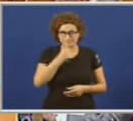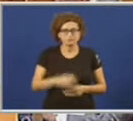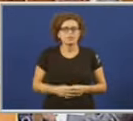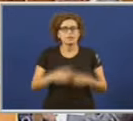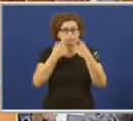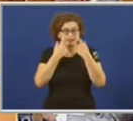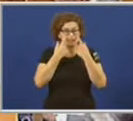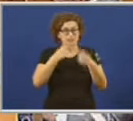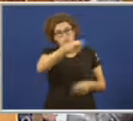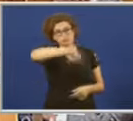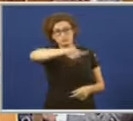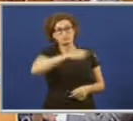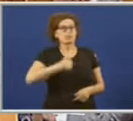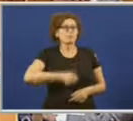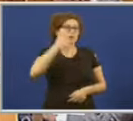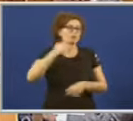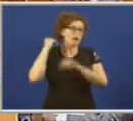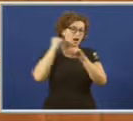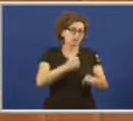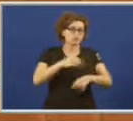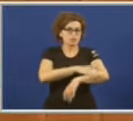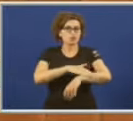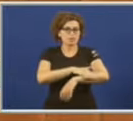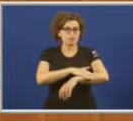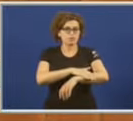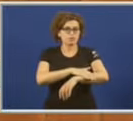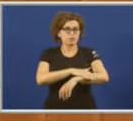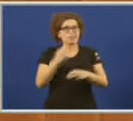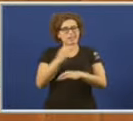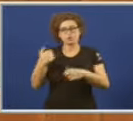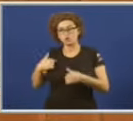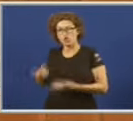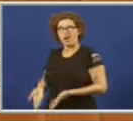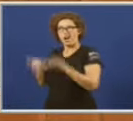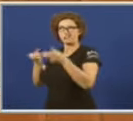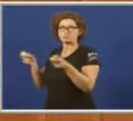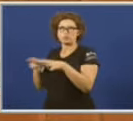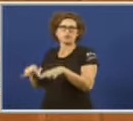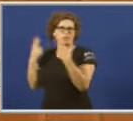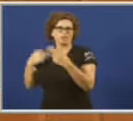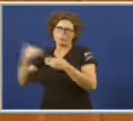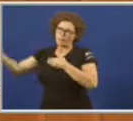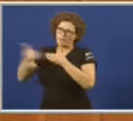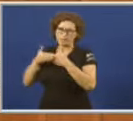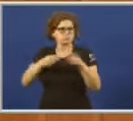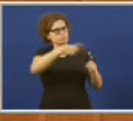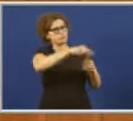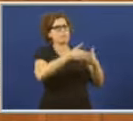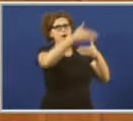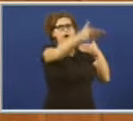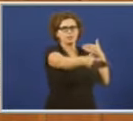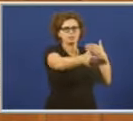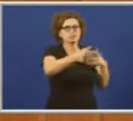Miren, levan vostedes máis anos no goberno outra vez do que eu dada de alta na seguridade social. Están diante das